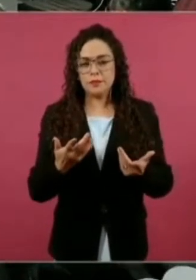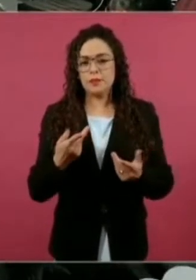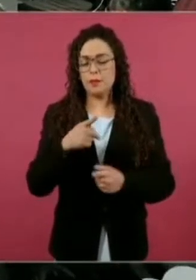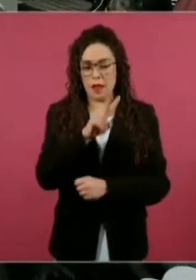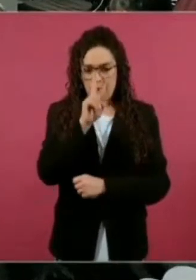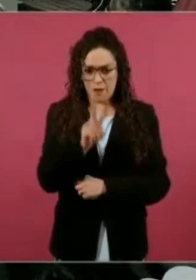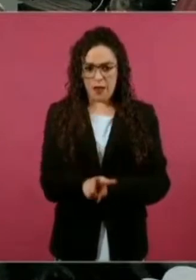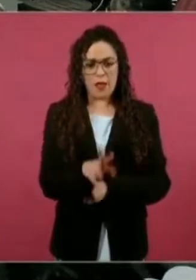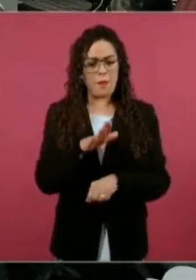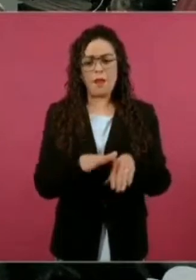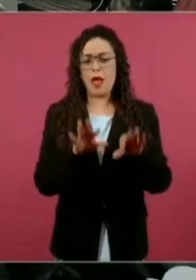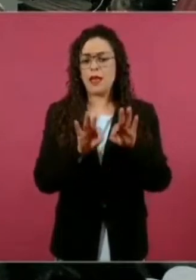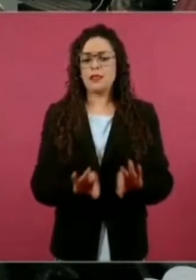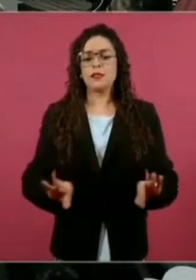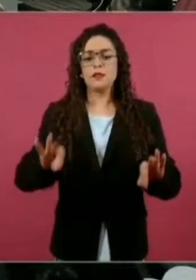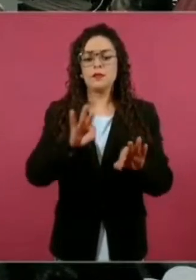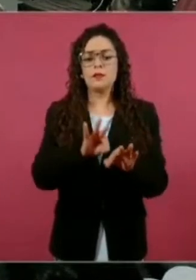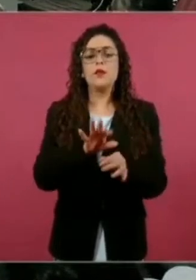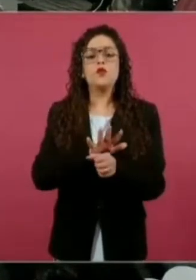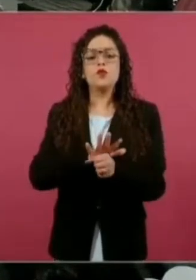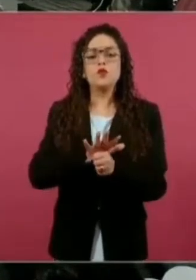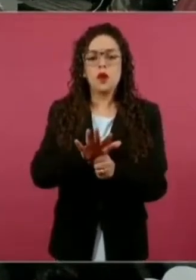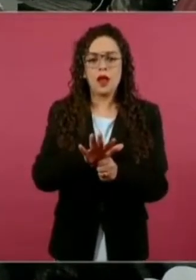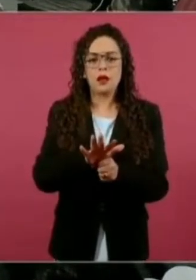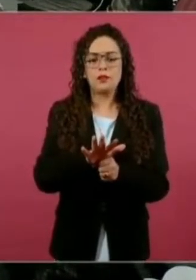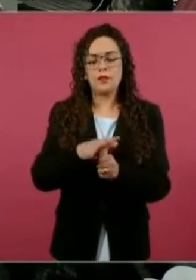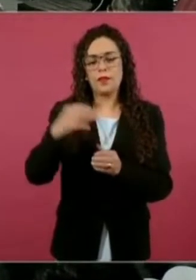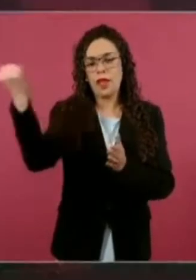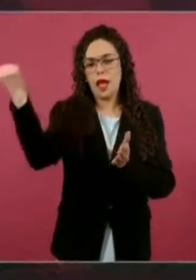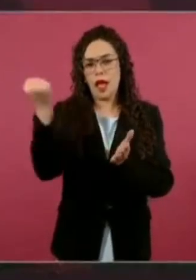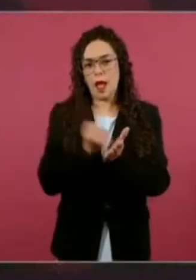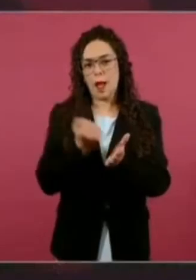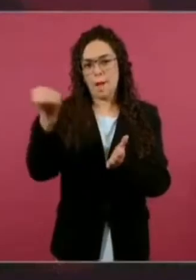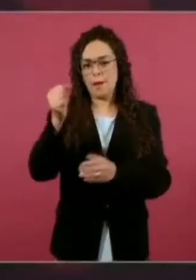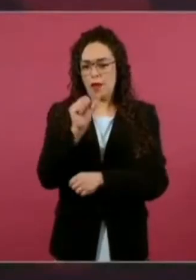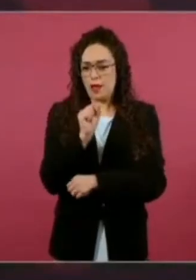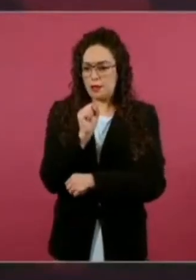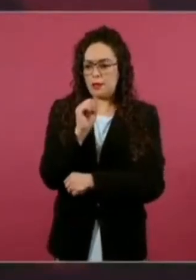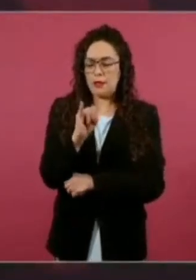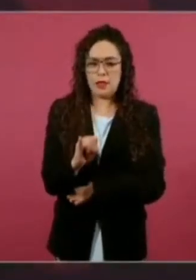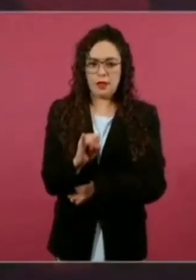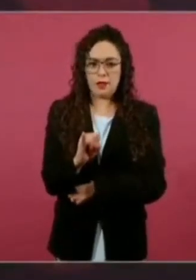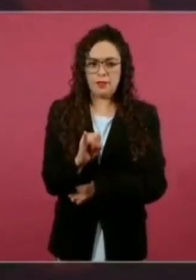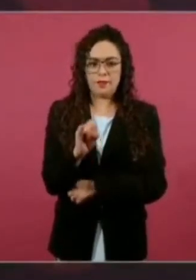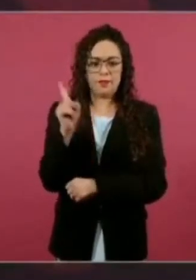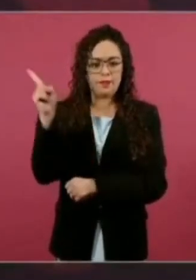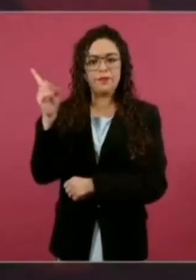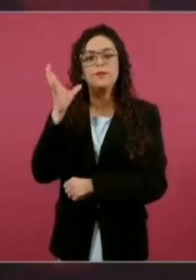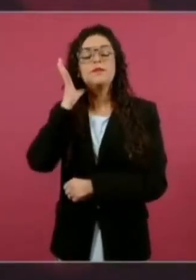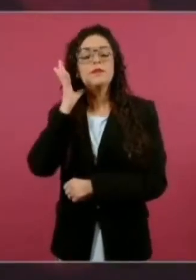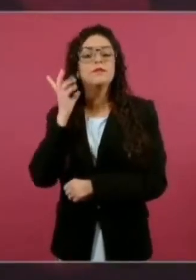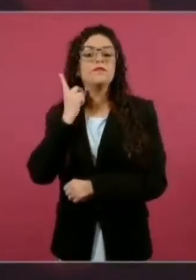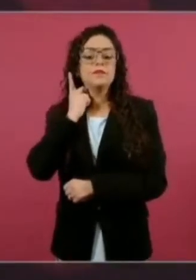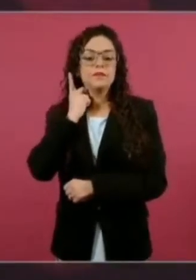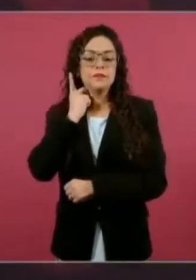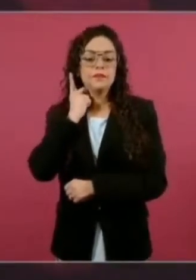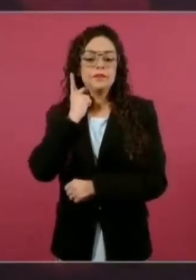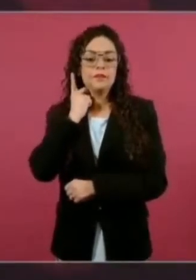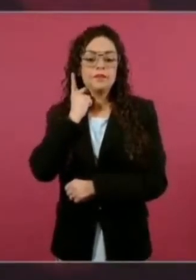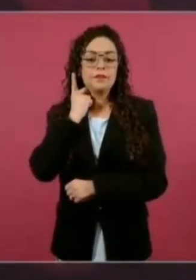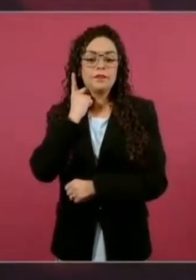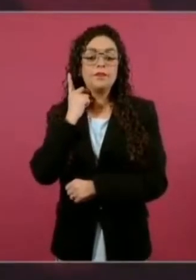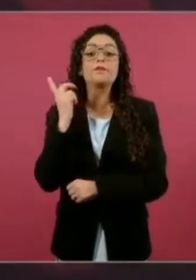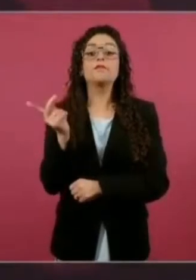es que aprobaron en la Cámara de Diputados, creo que por